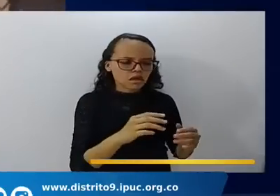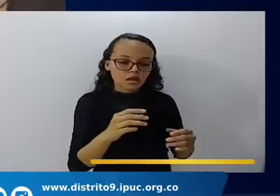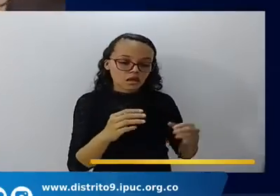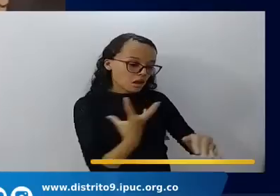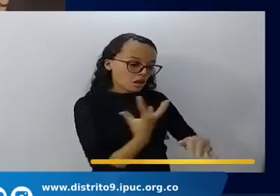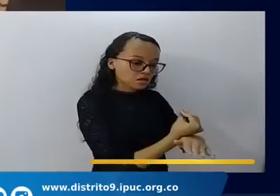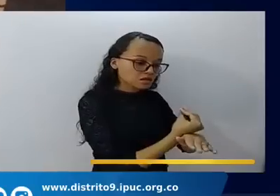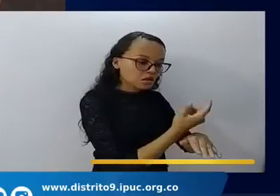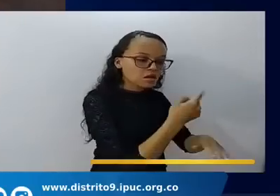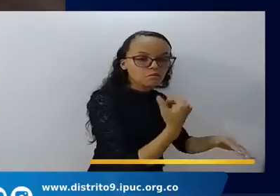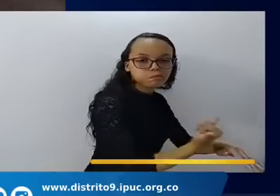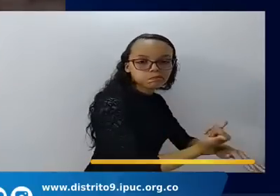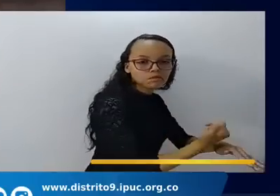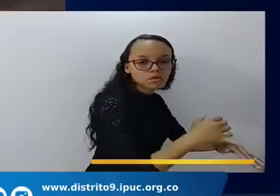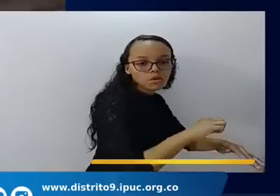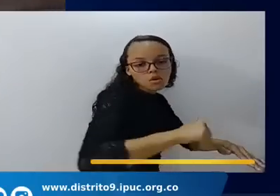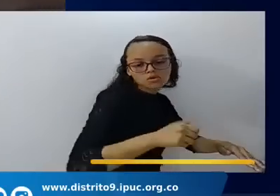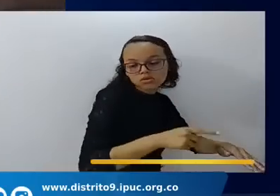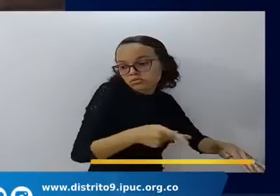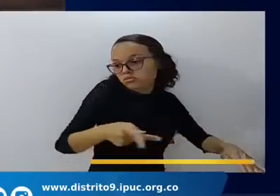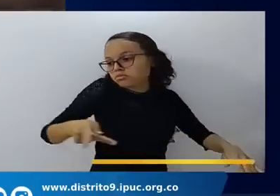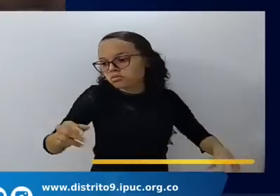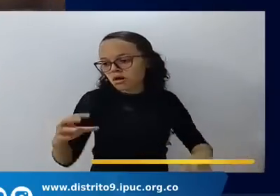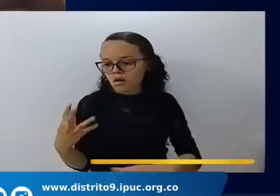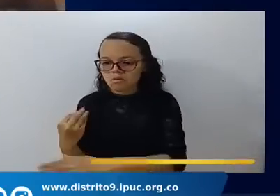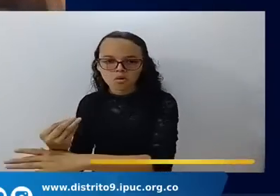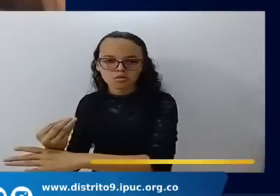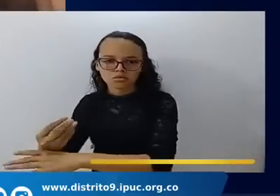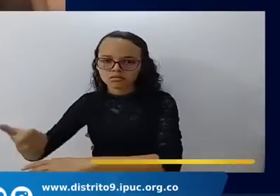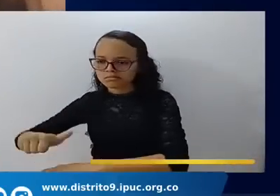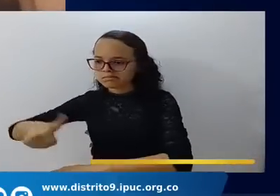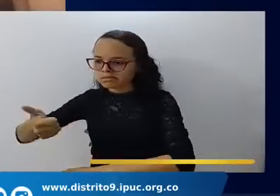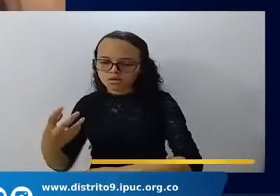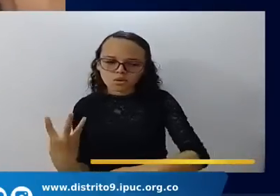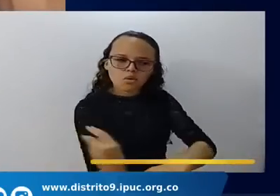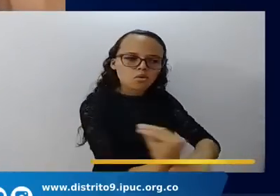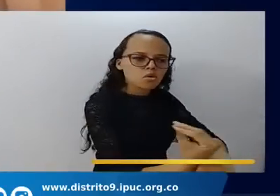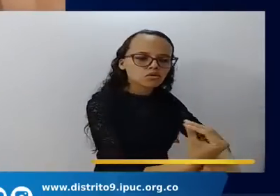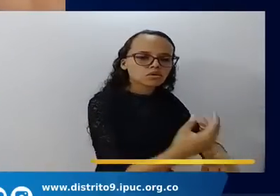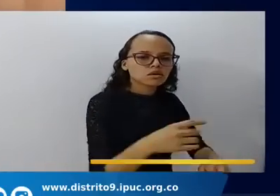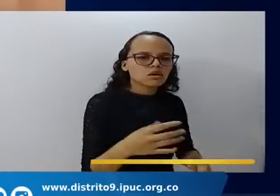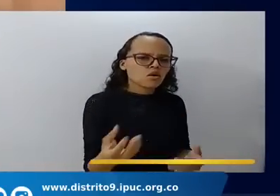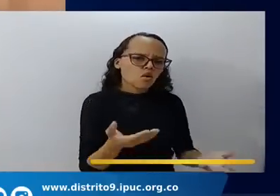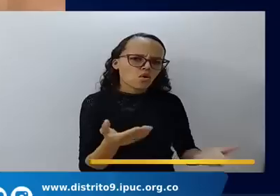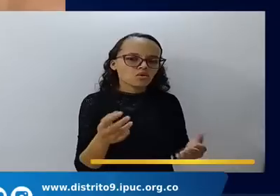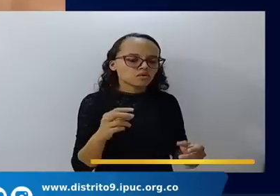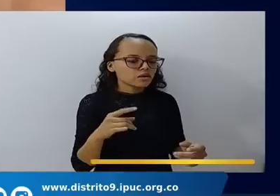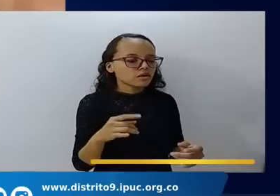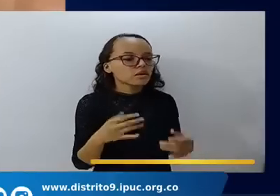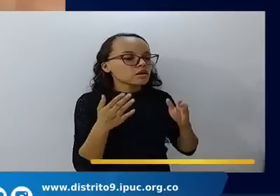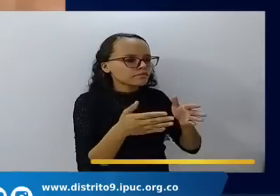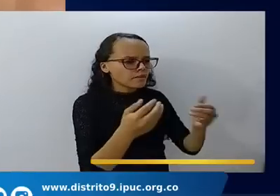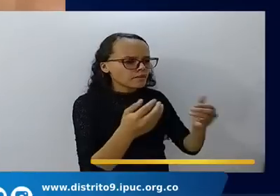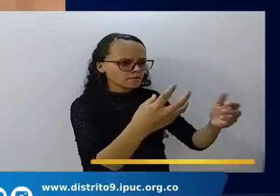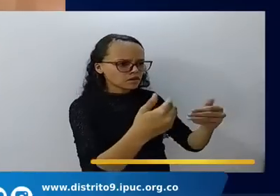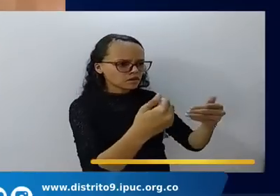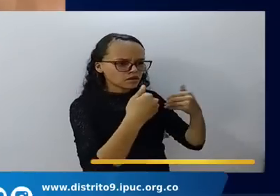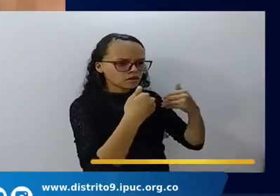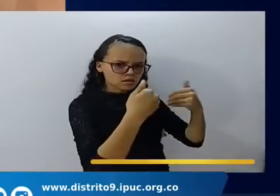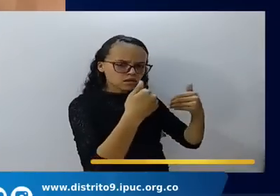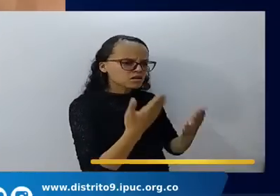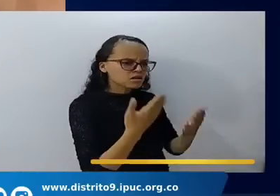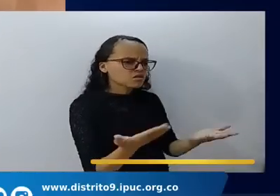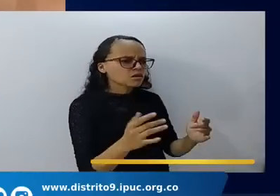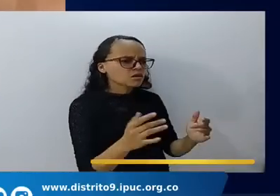y ahora siguen es a los televangelistas y a los telemaestros que son los